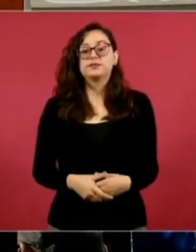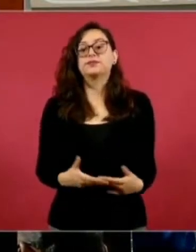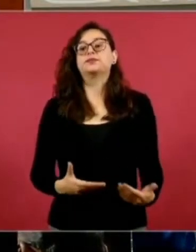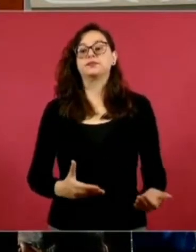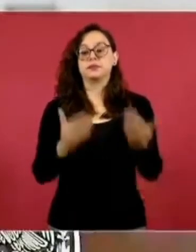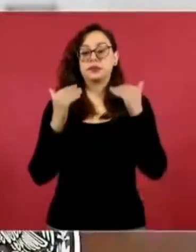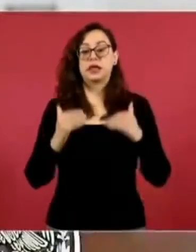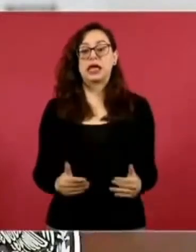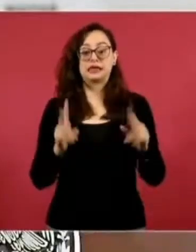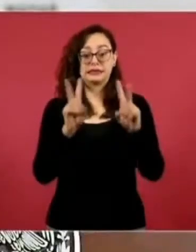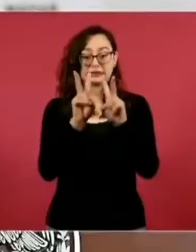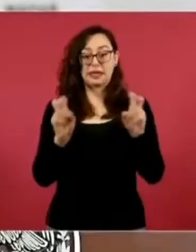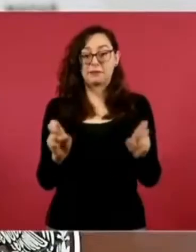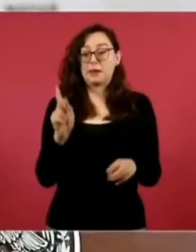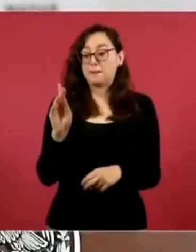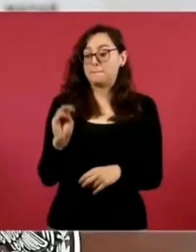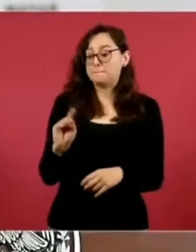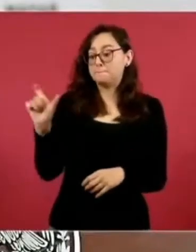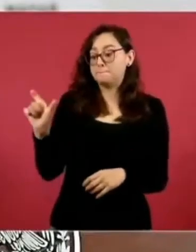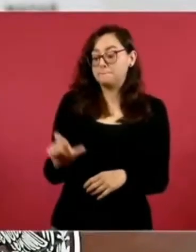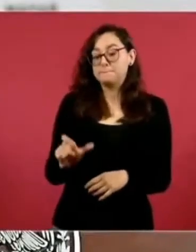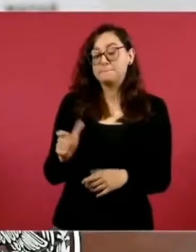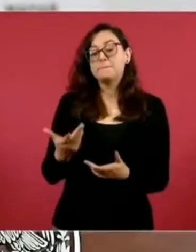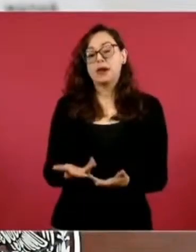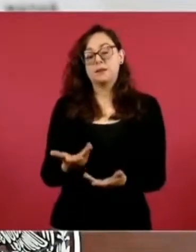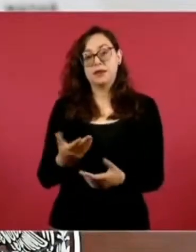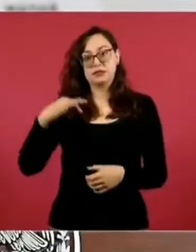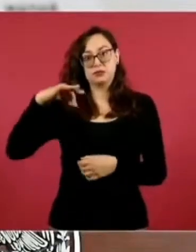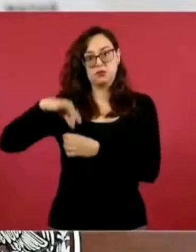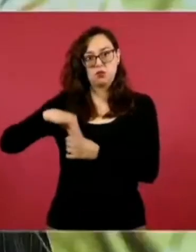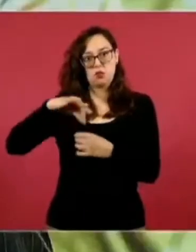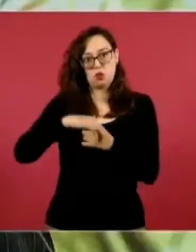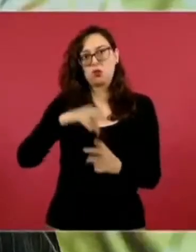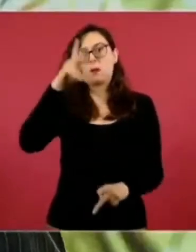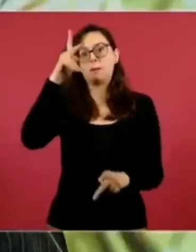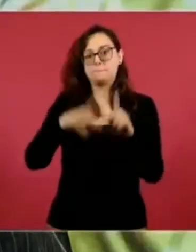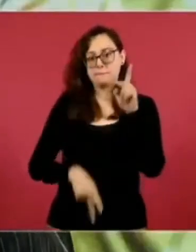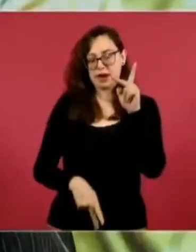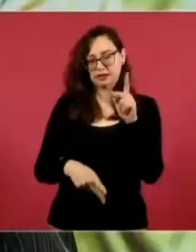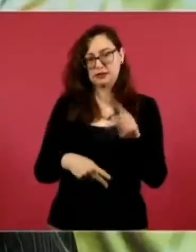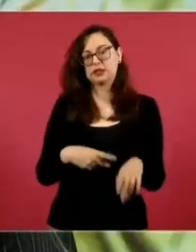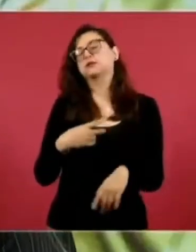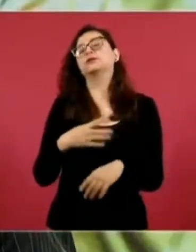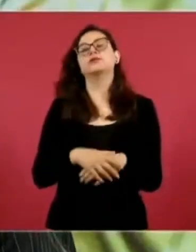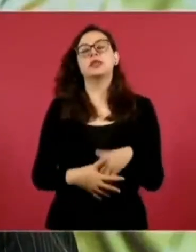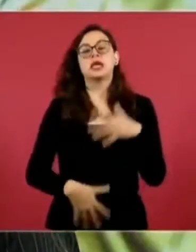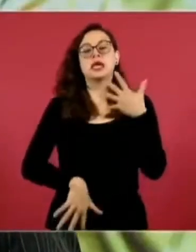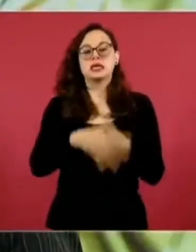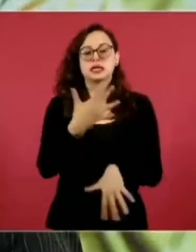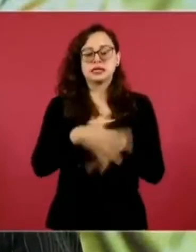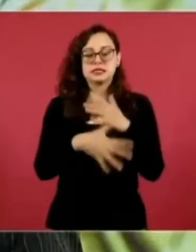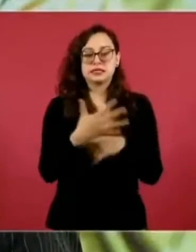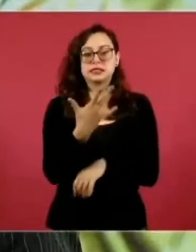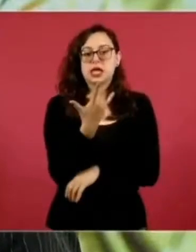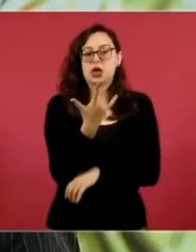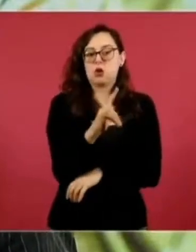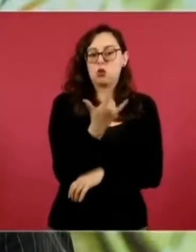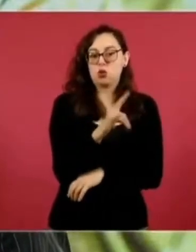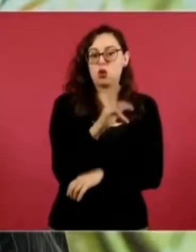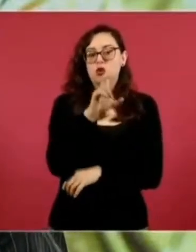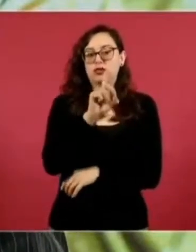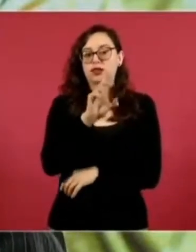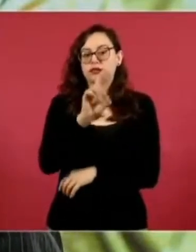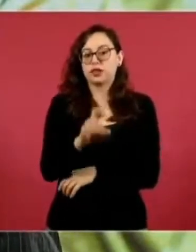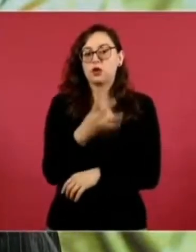petrolero, comentar que se llevaron a cabo en dos etapas, una en el día 15 de julio con la elección de 34